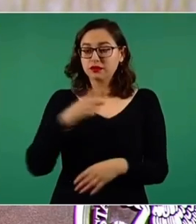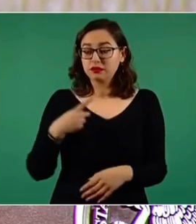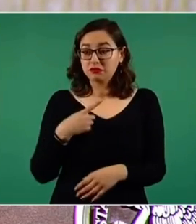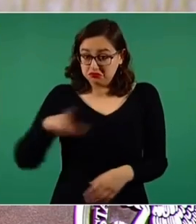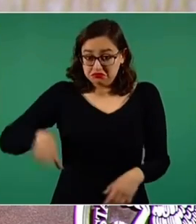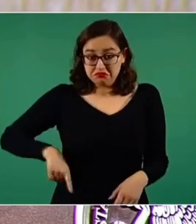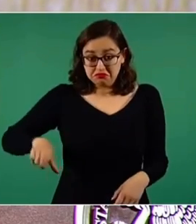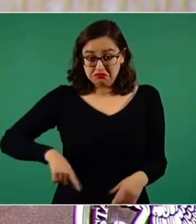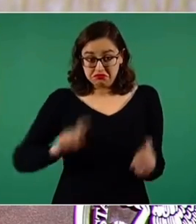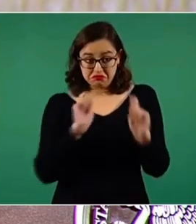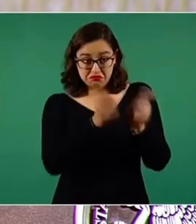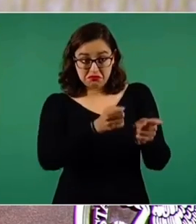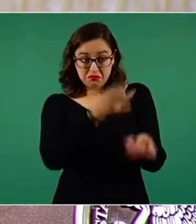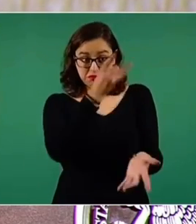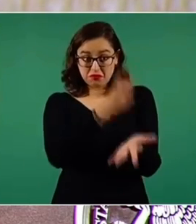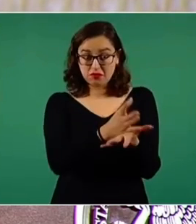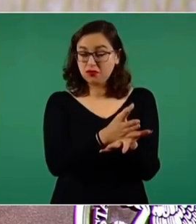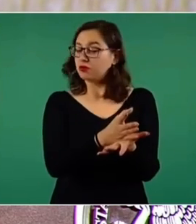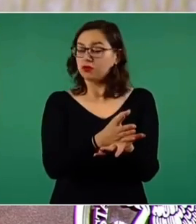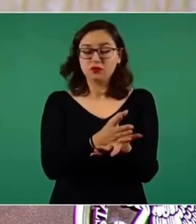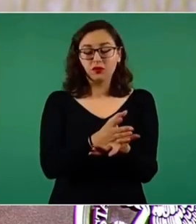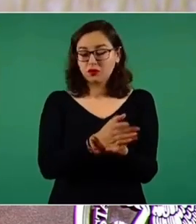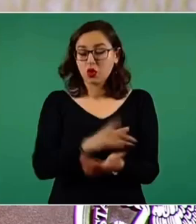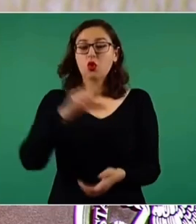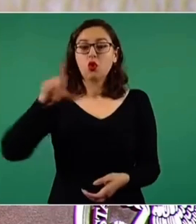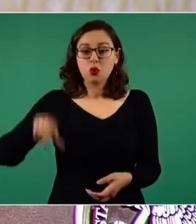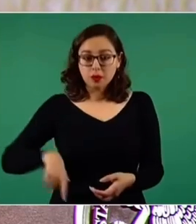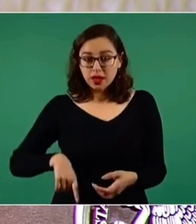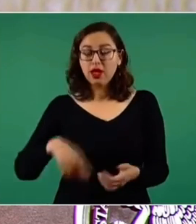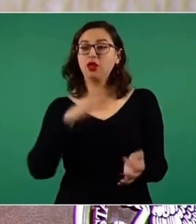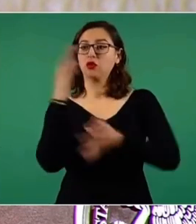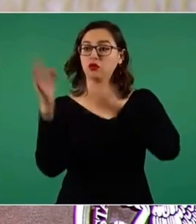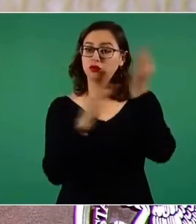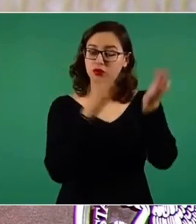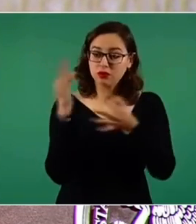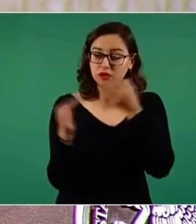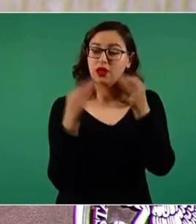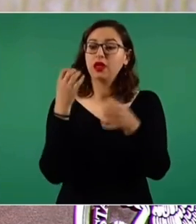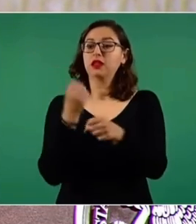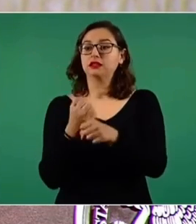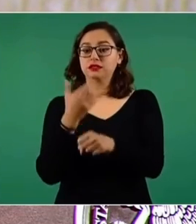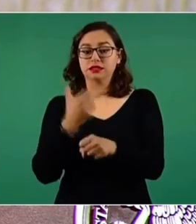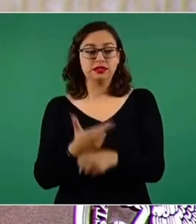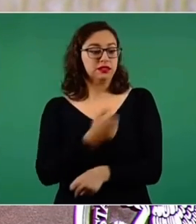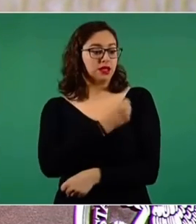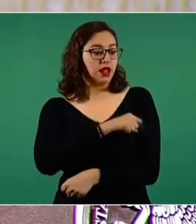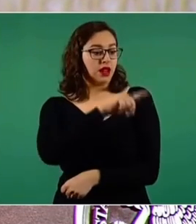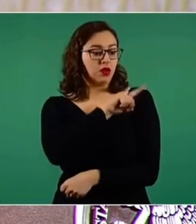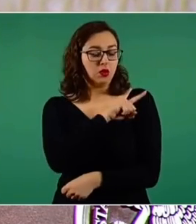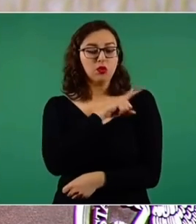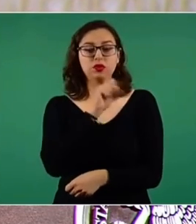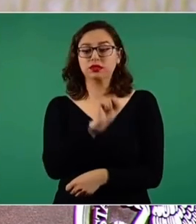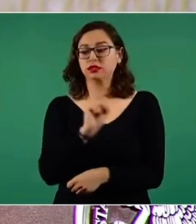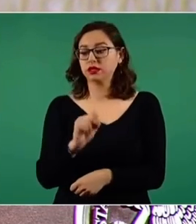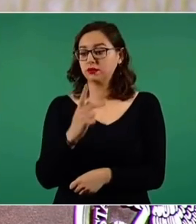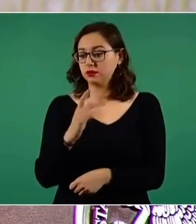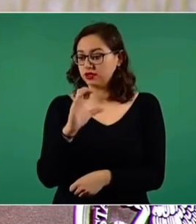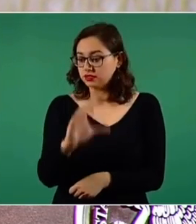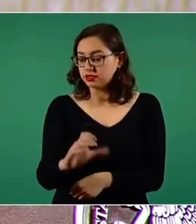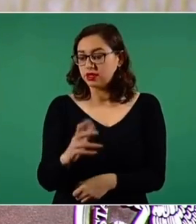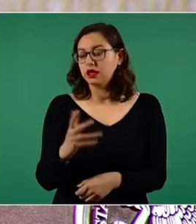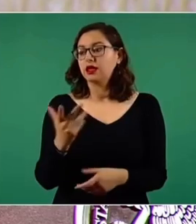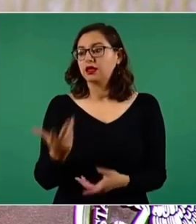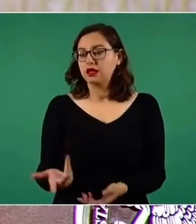de familia, compete a medios de comunicación, compete a Secretaría de Salud, competar a Secretaría de Seguridad, que yo agradezco y sigo